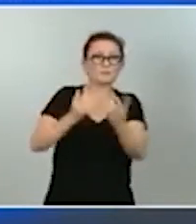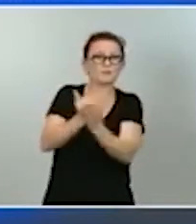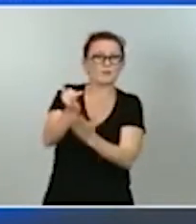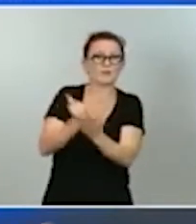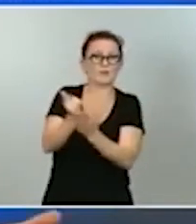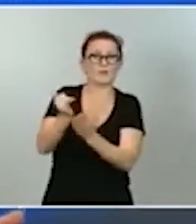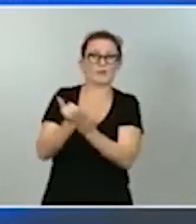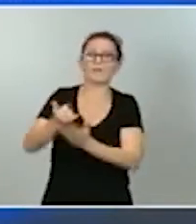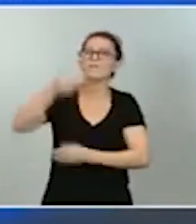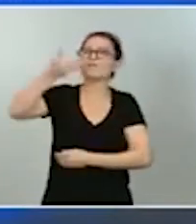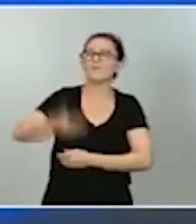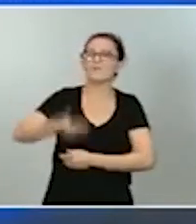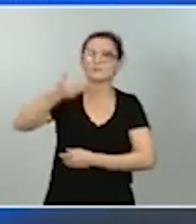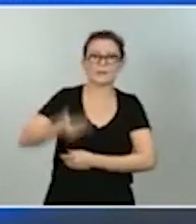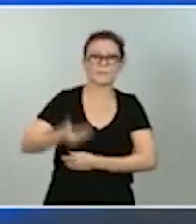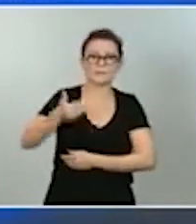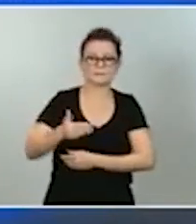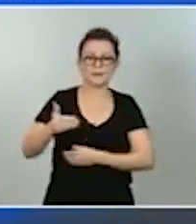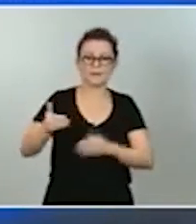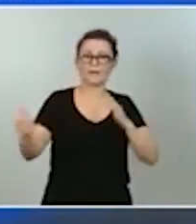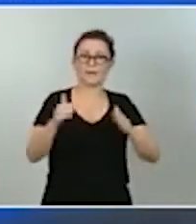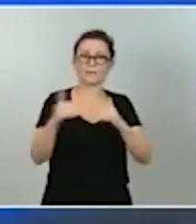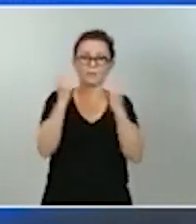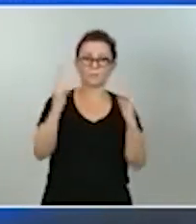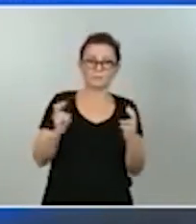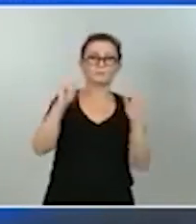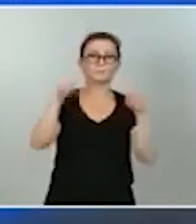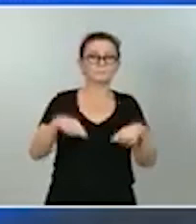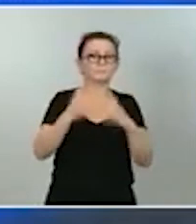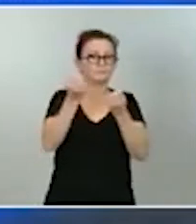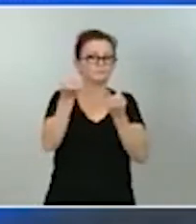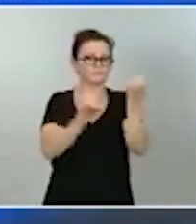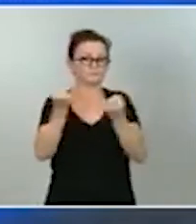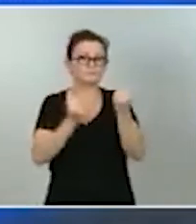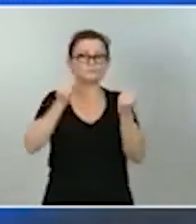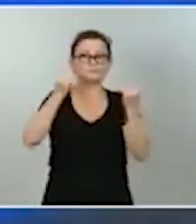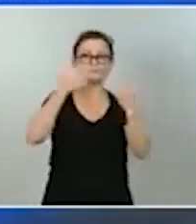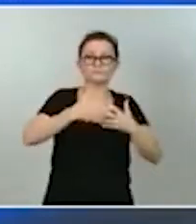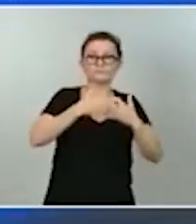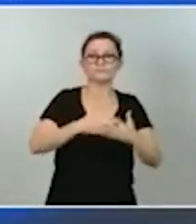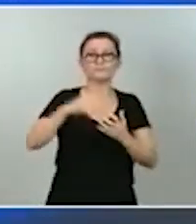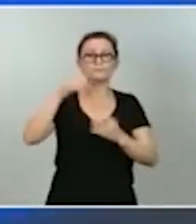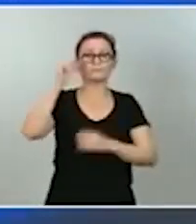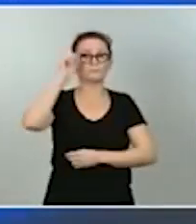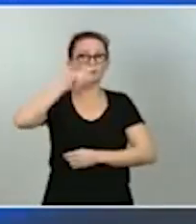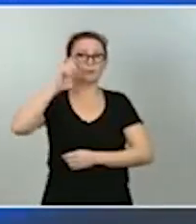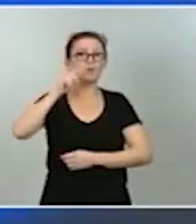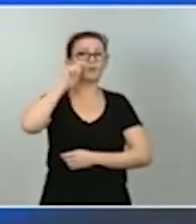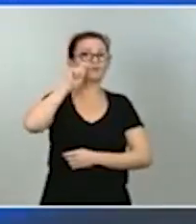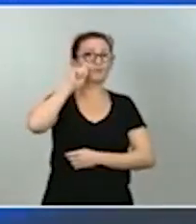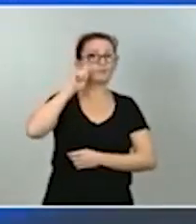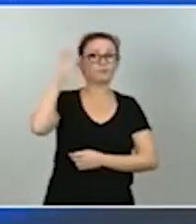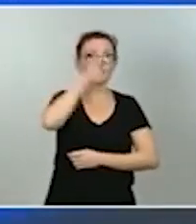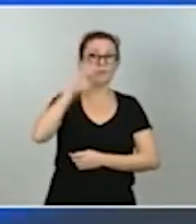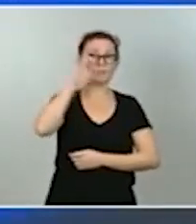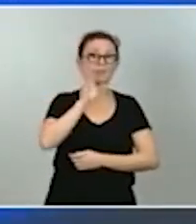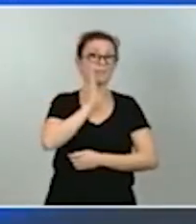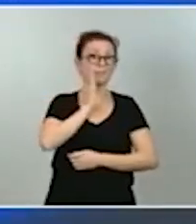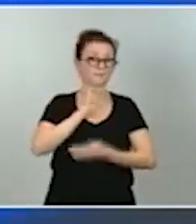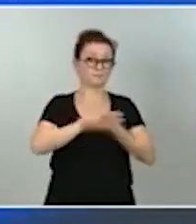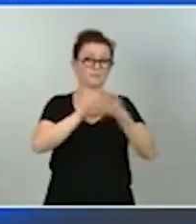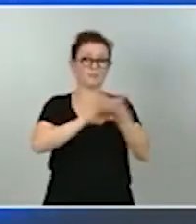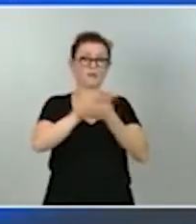confinamiento, la biotecnología, la construcción, automoción, la educación, la ciencia o el turismo, como decía anteriormente. Para todo ello,